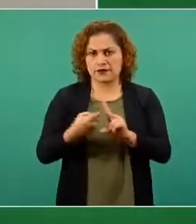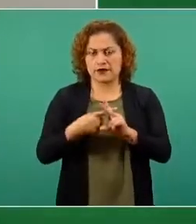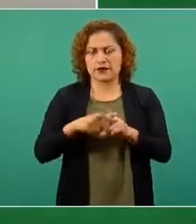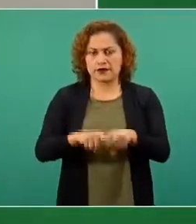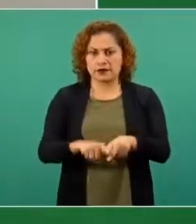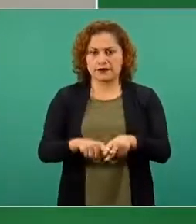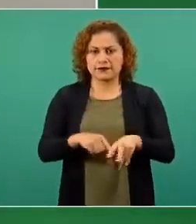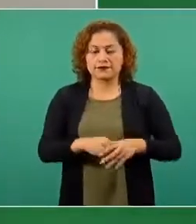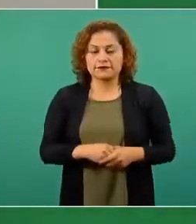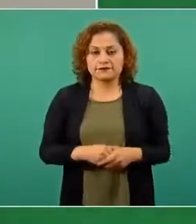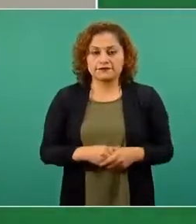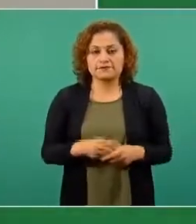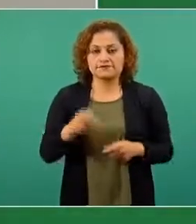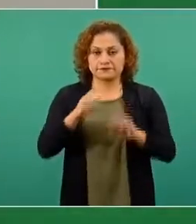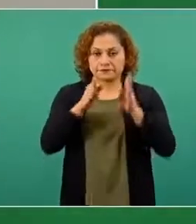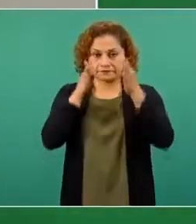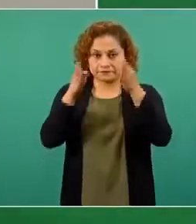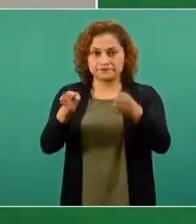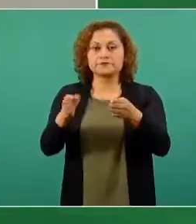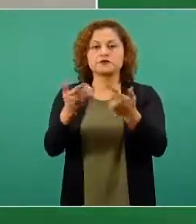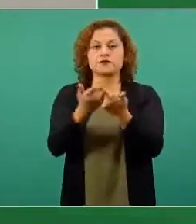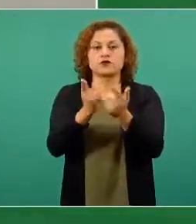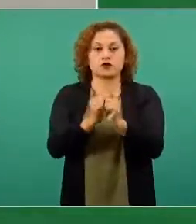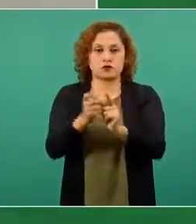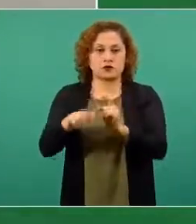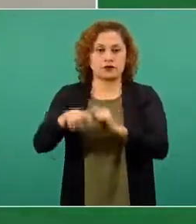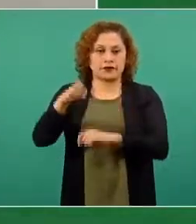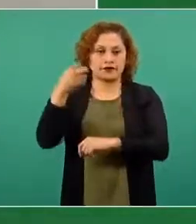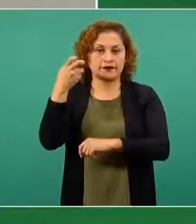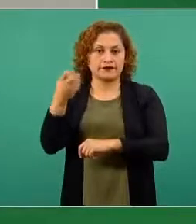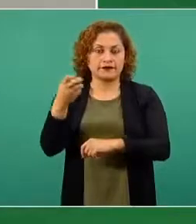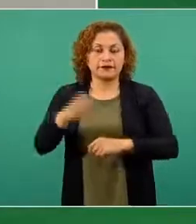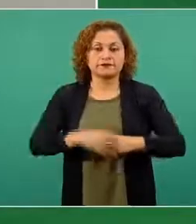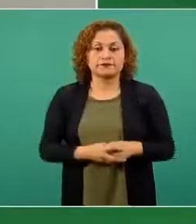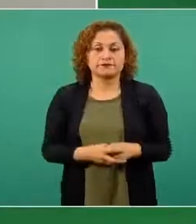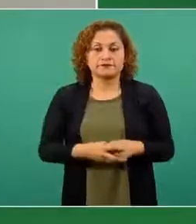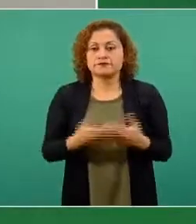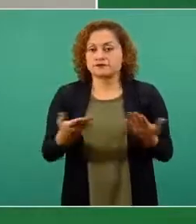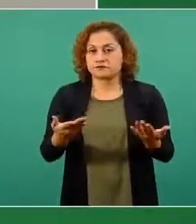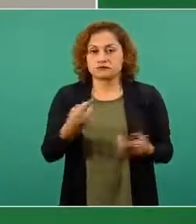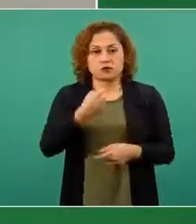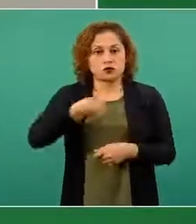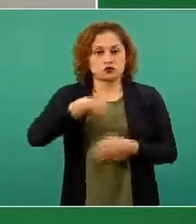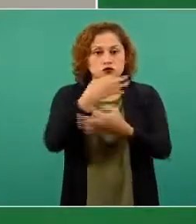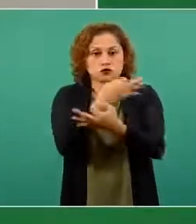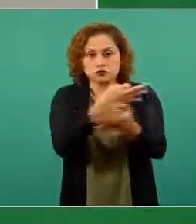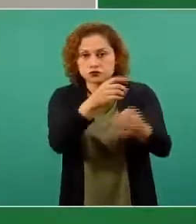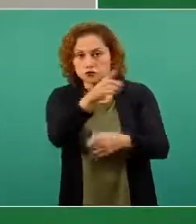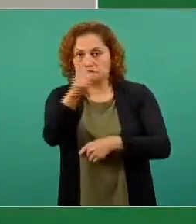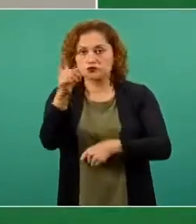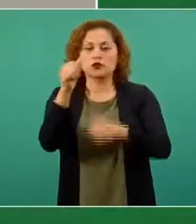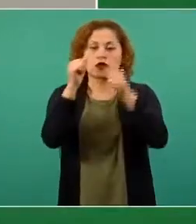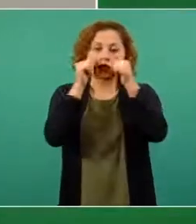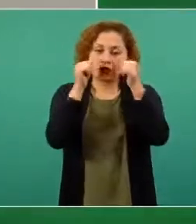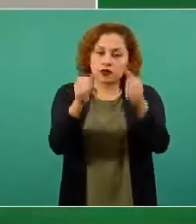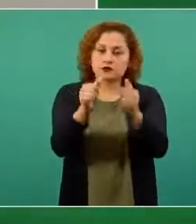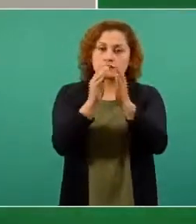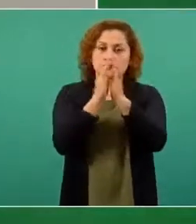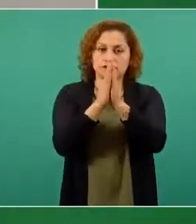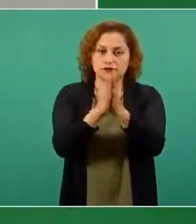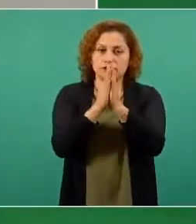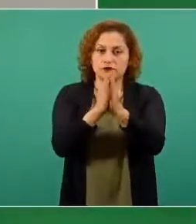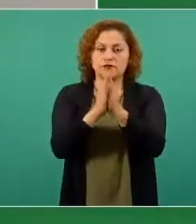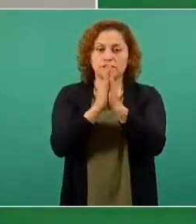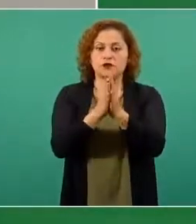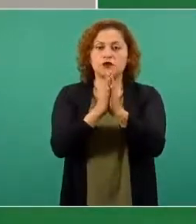este grupo de este grupo de edad. El llamado siempre a la población, estemos atentos, estemos atentos de